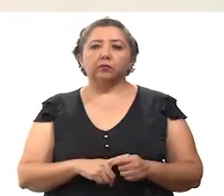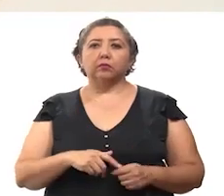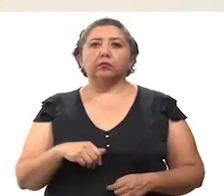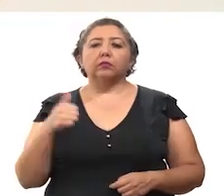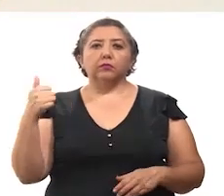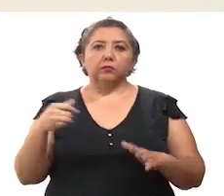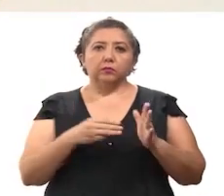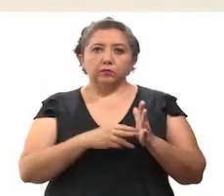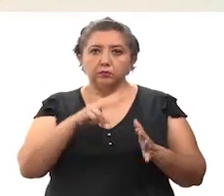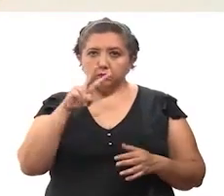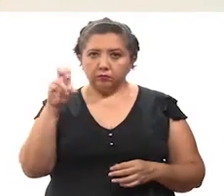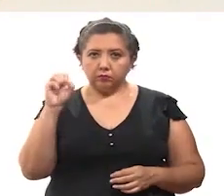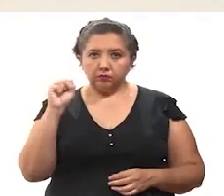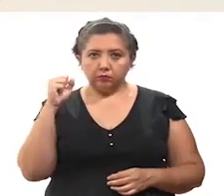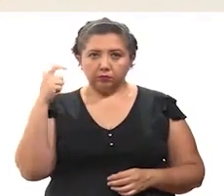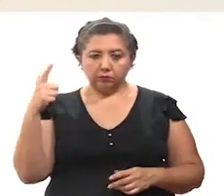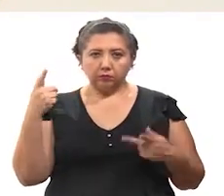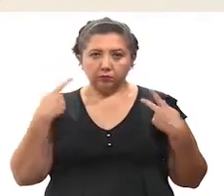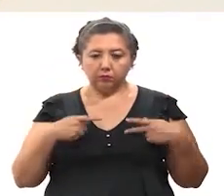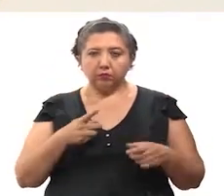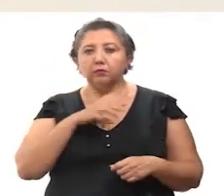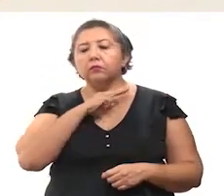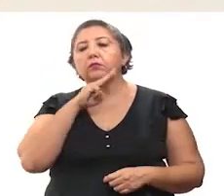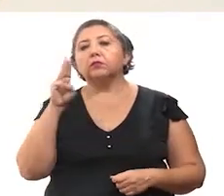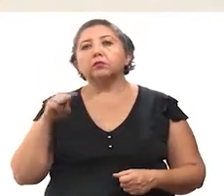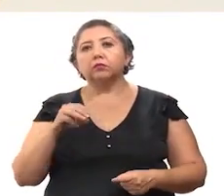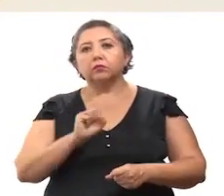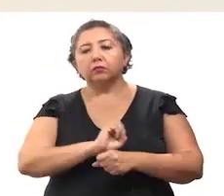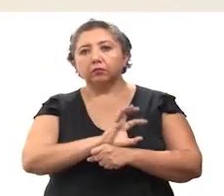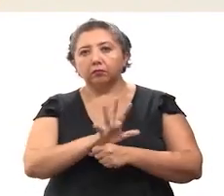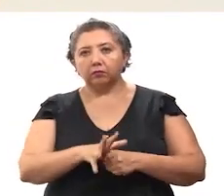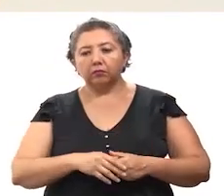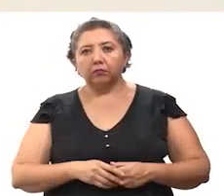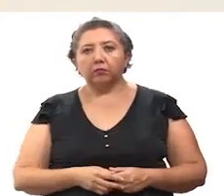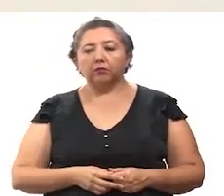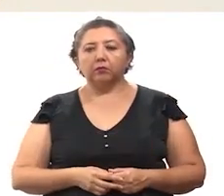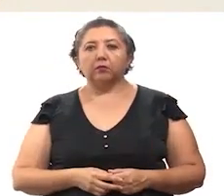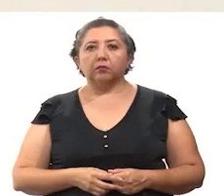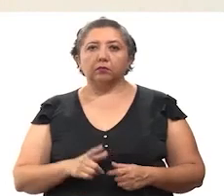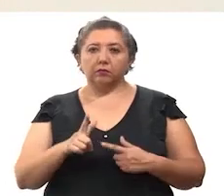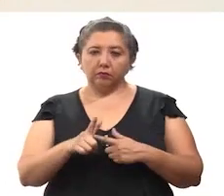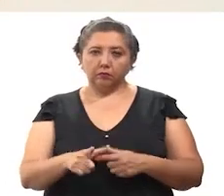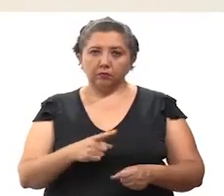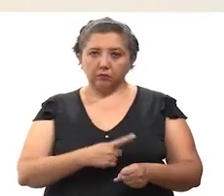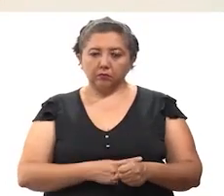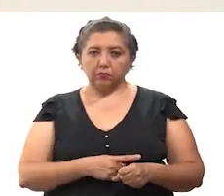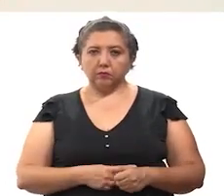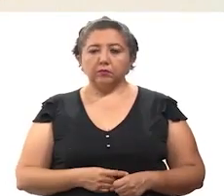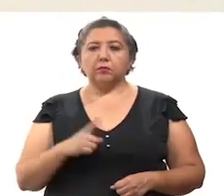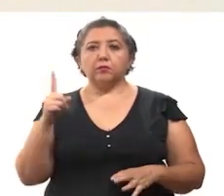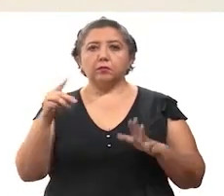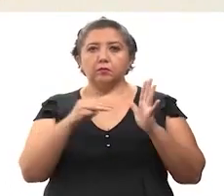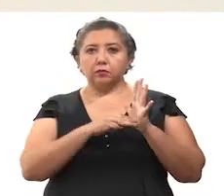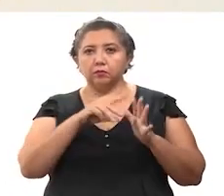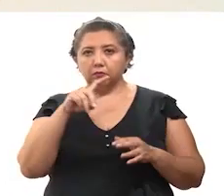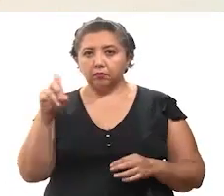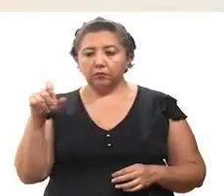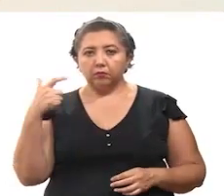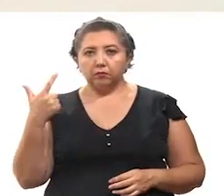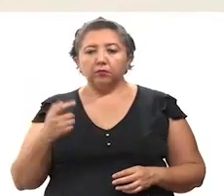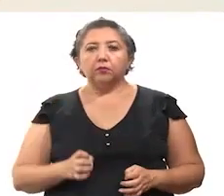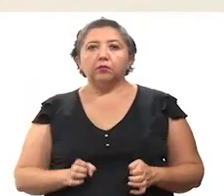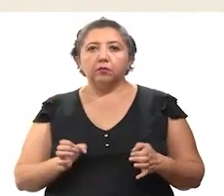son 6,267 las personas fallecidas a causa del coronavirus. De los casos activos, 1,112